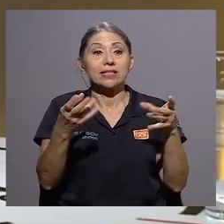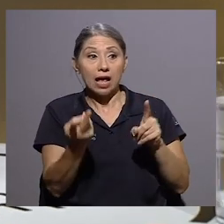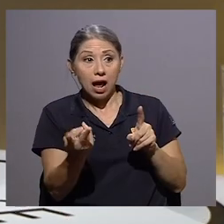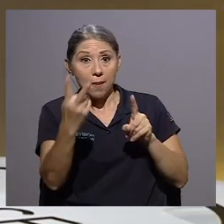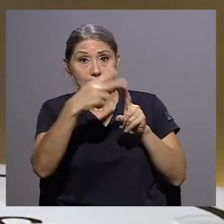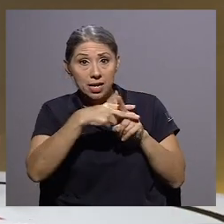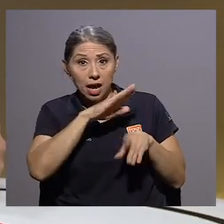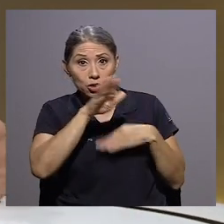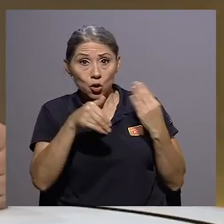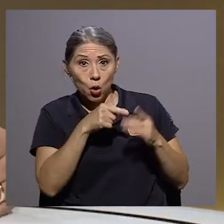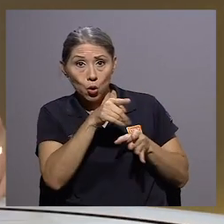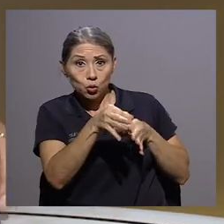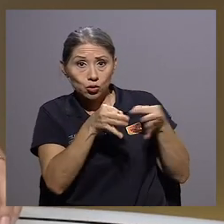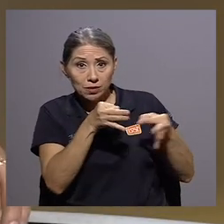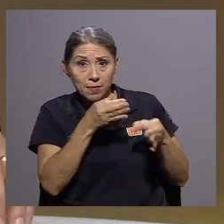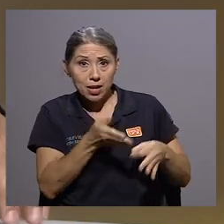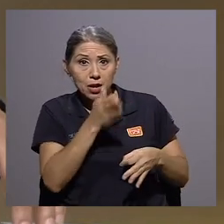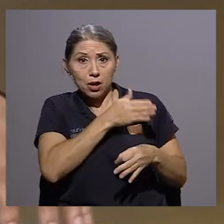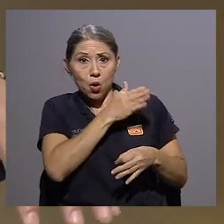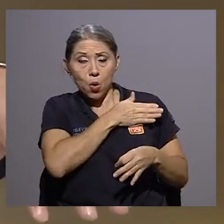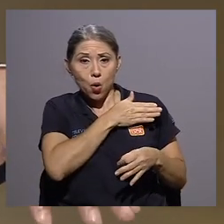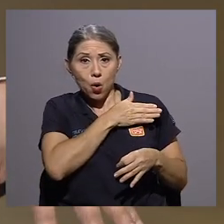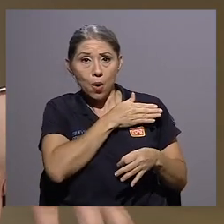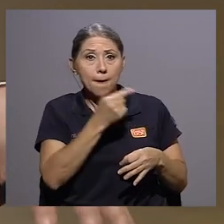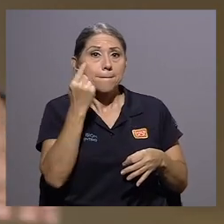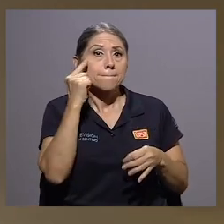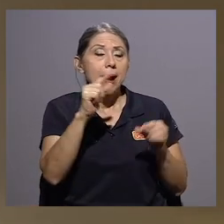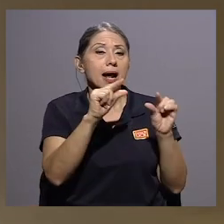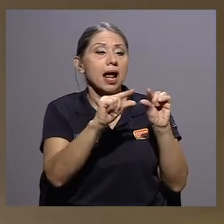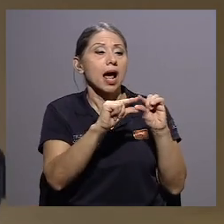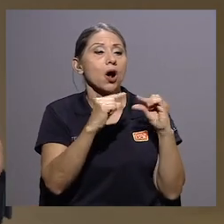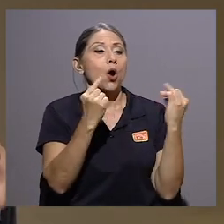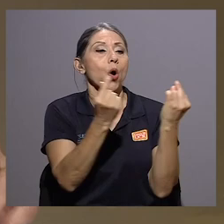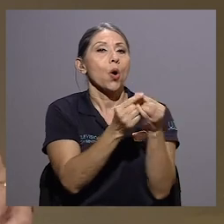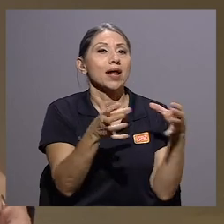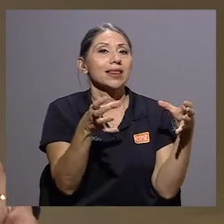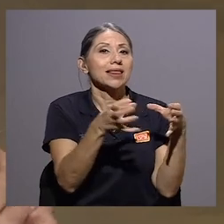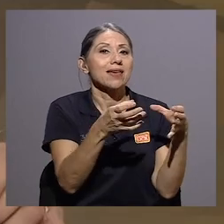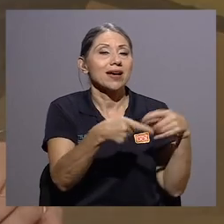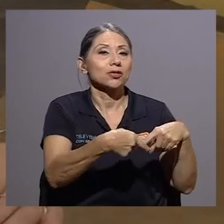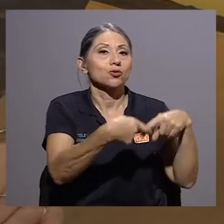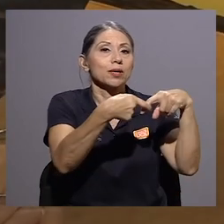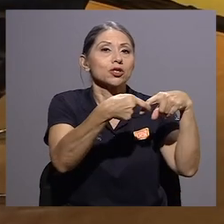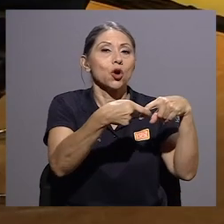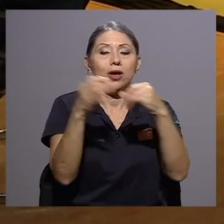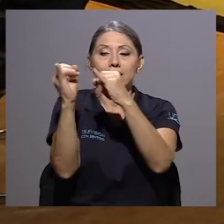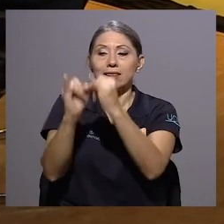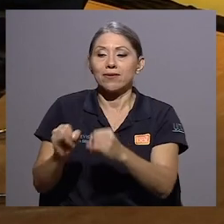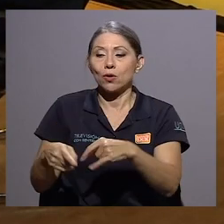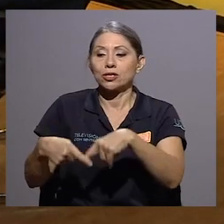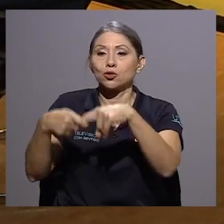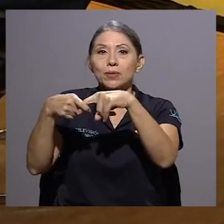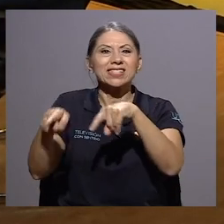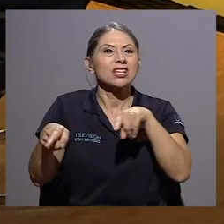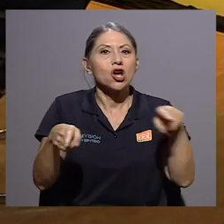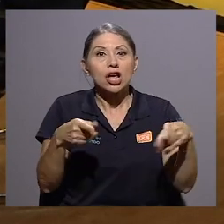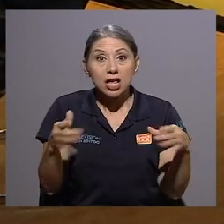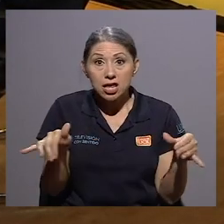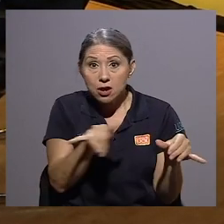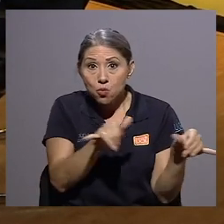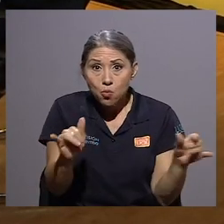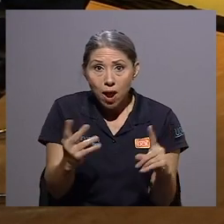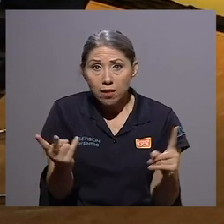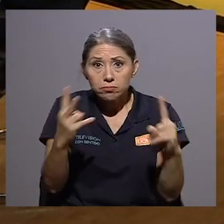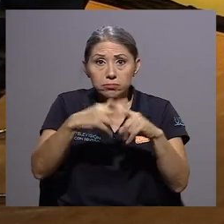protocolo que usted nos explicó ahora en el primer bloque para las colectivas versus las individuales? Sí, por supuesto que sí. Es más,